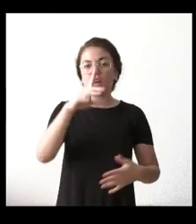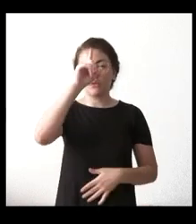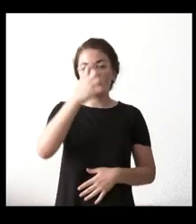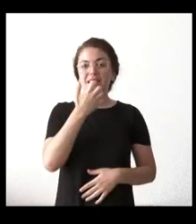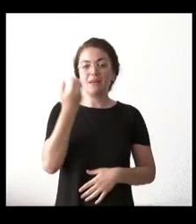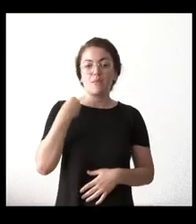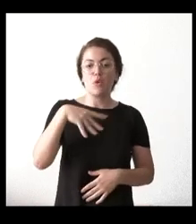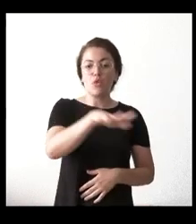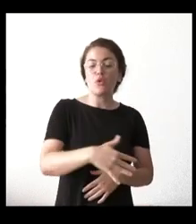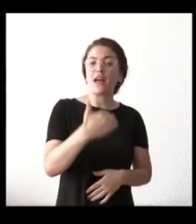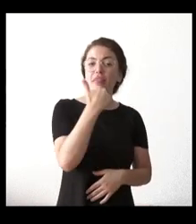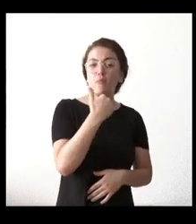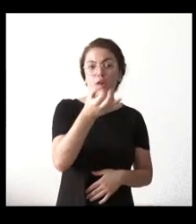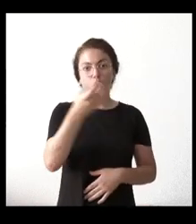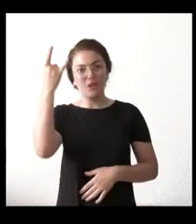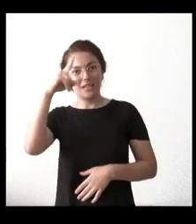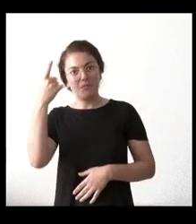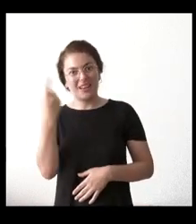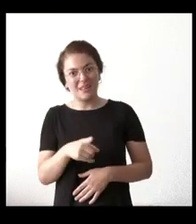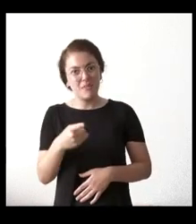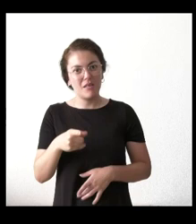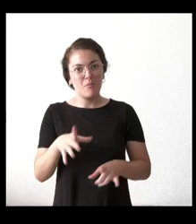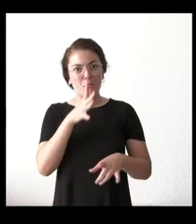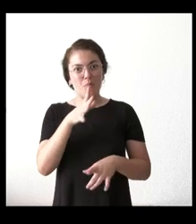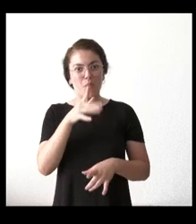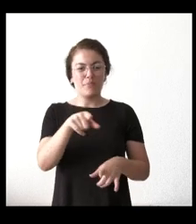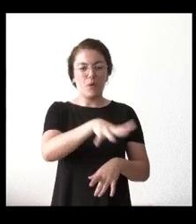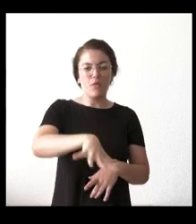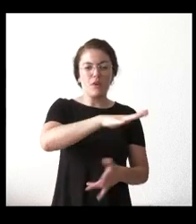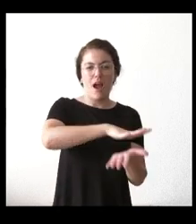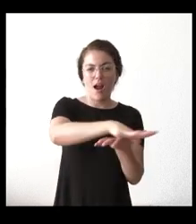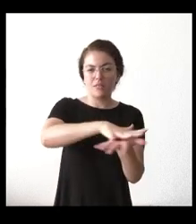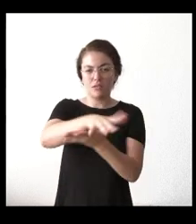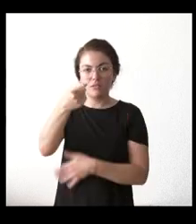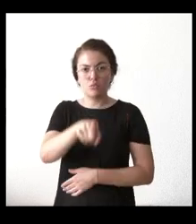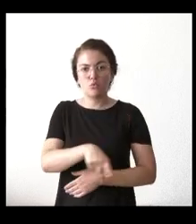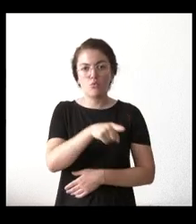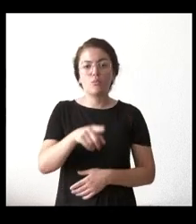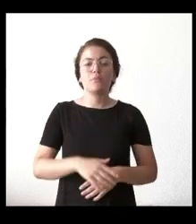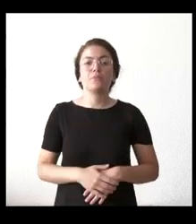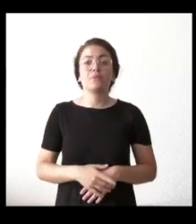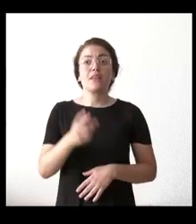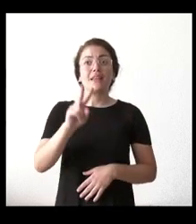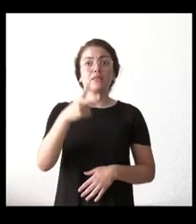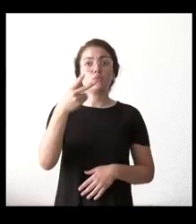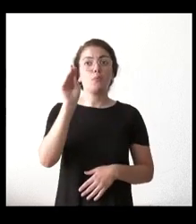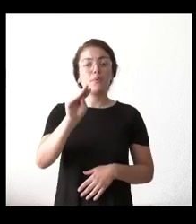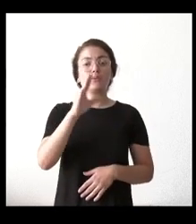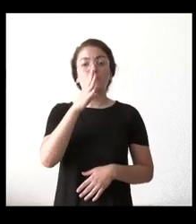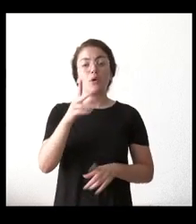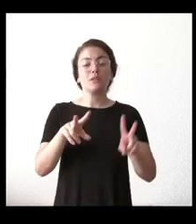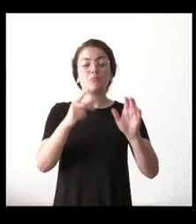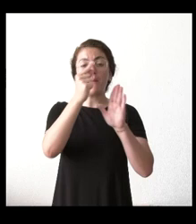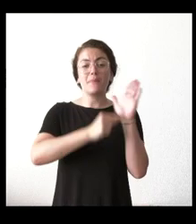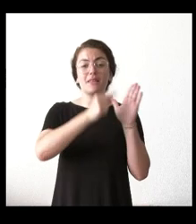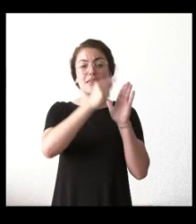a Salamanca o a otras zonas afectadas por el fuego. Eso, en primer lugar. Luego, en segundo lugar, quería preguntarles por las medidas que anunció